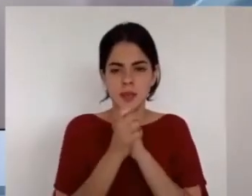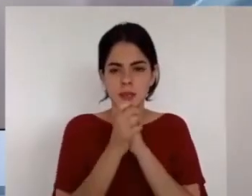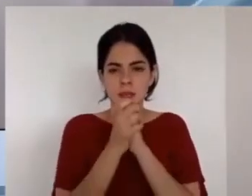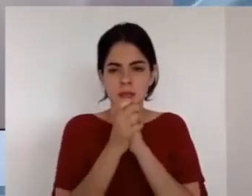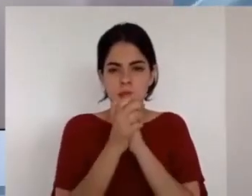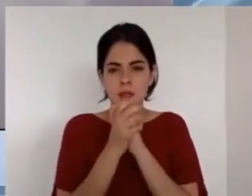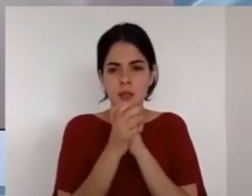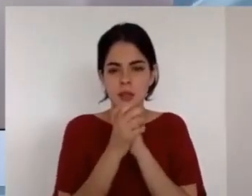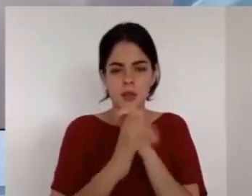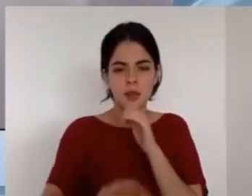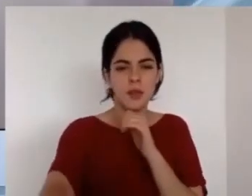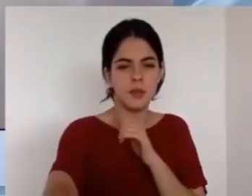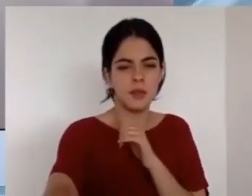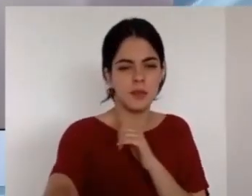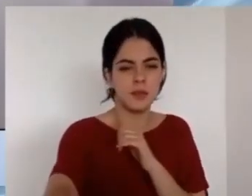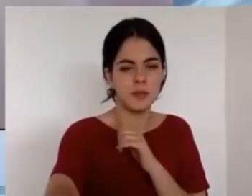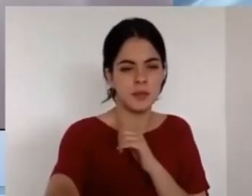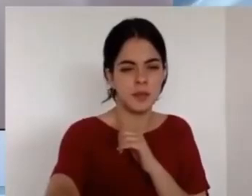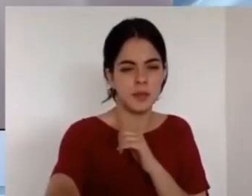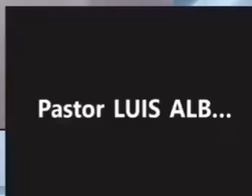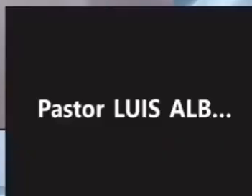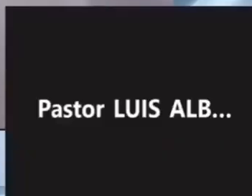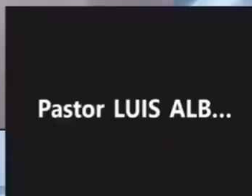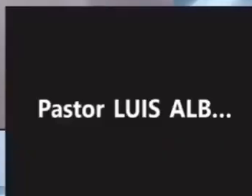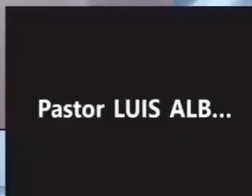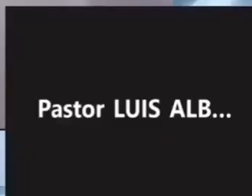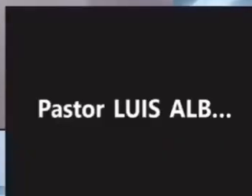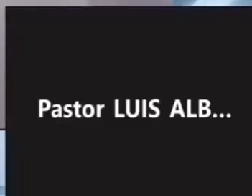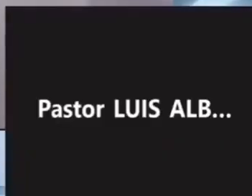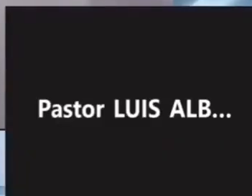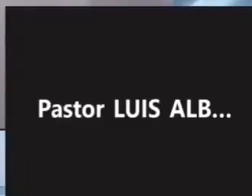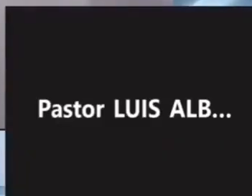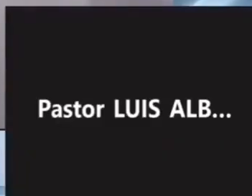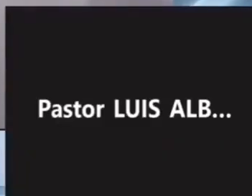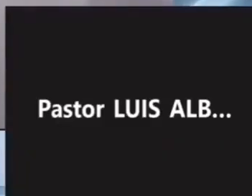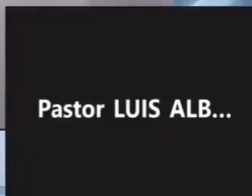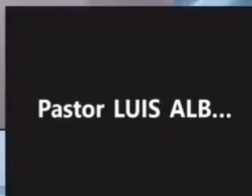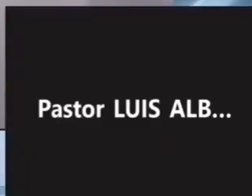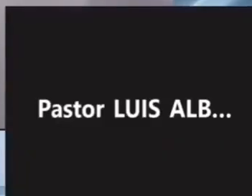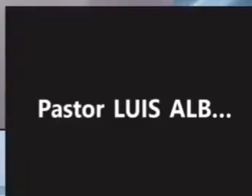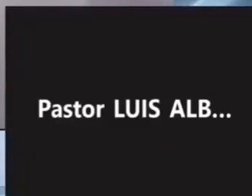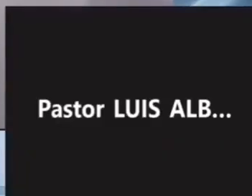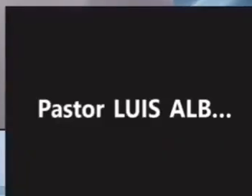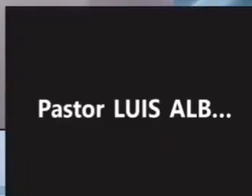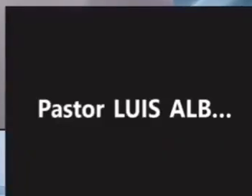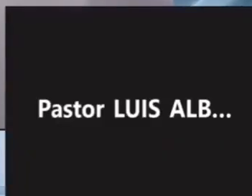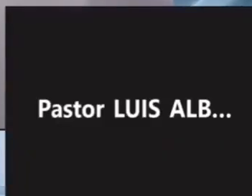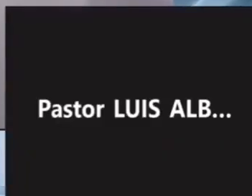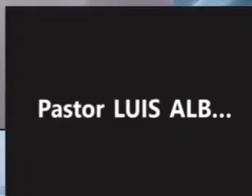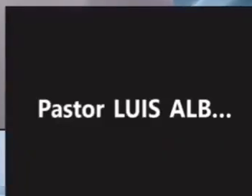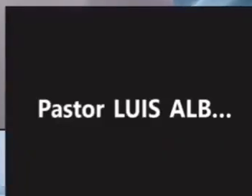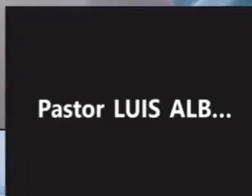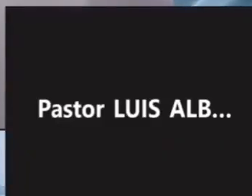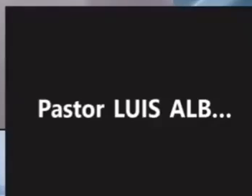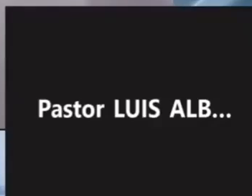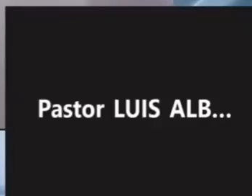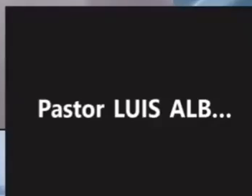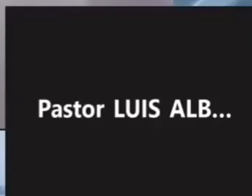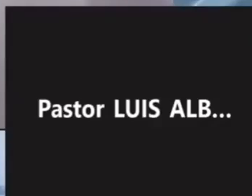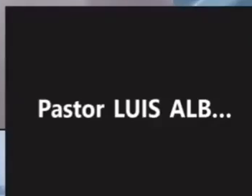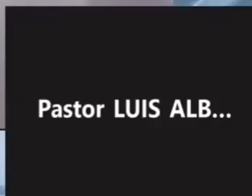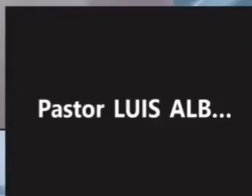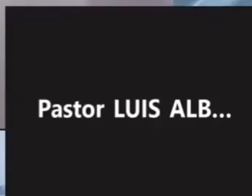y para de contar pero el señor no quiere eso eventos de oración